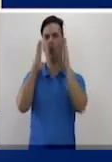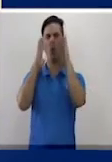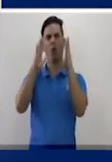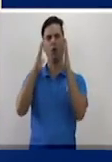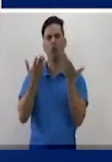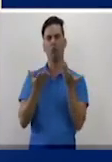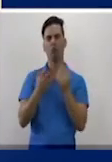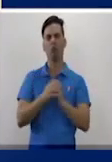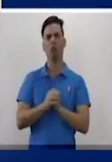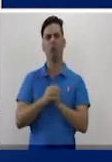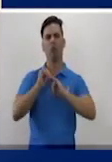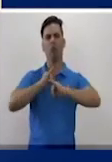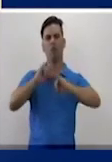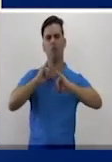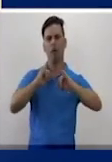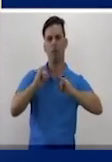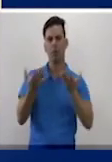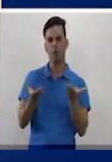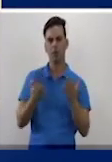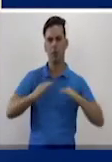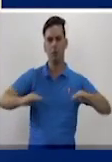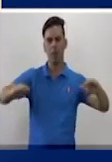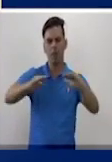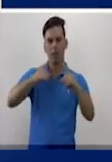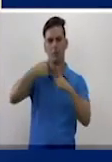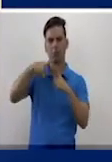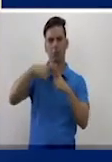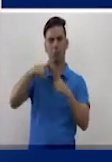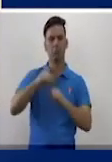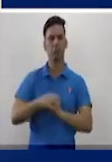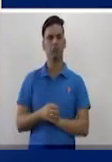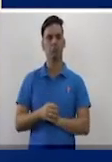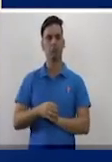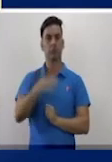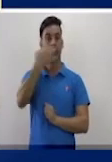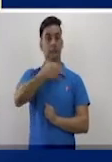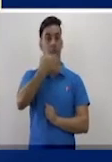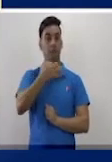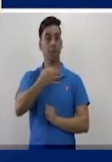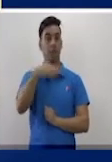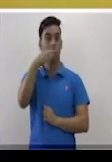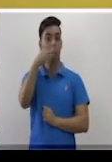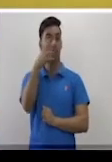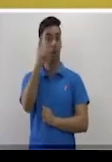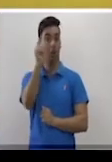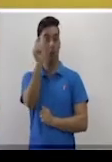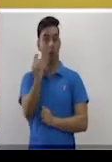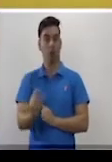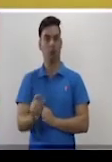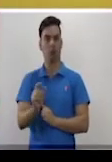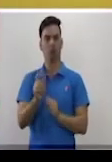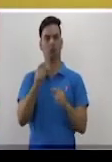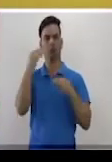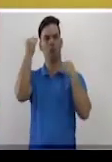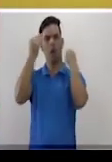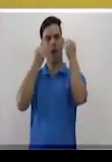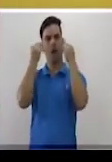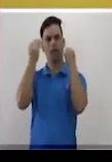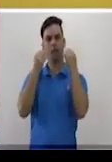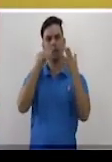cómo siempre están presentes los matemáticos, cómo han hecho un estimado, cómo han utilizado la